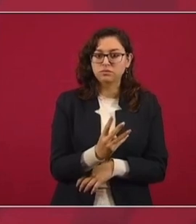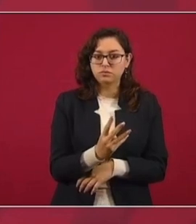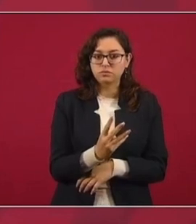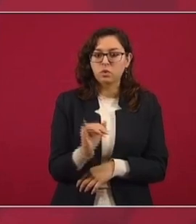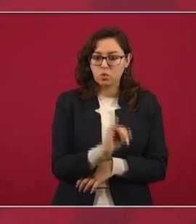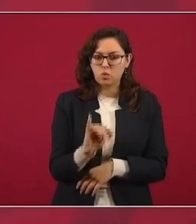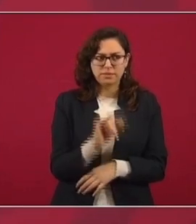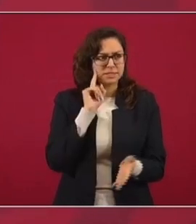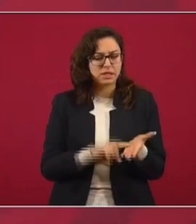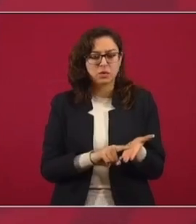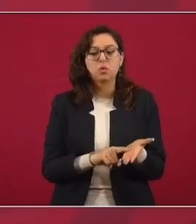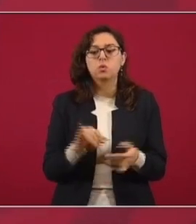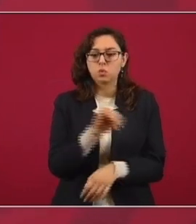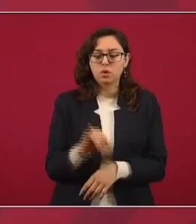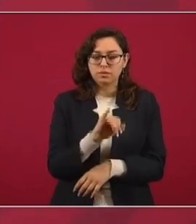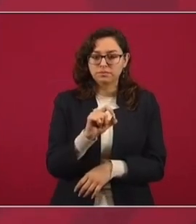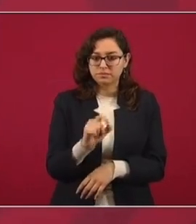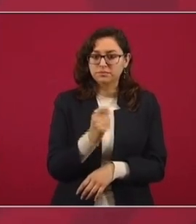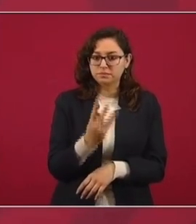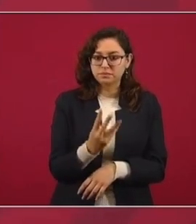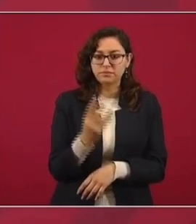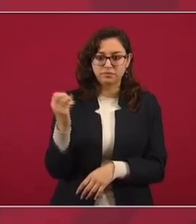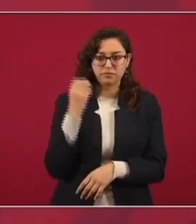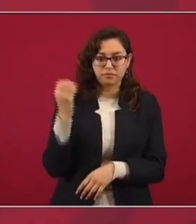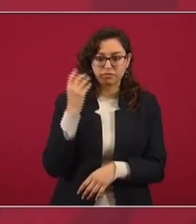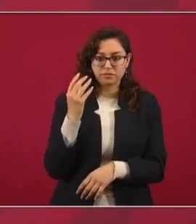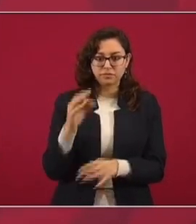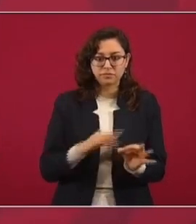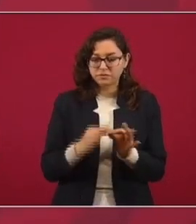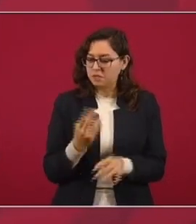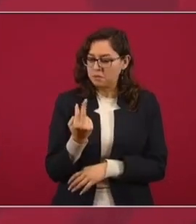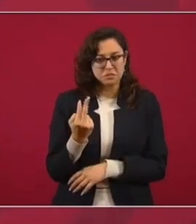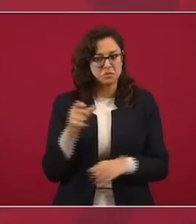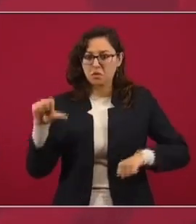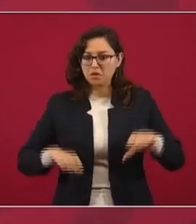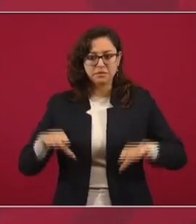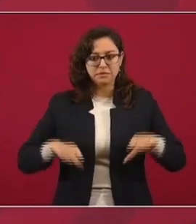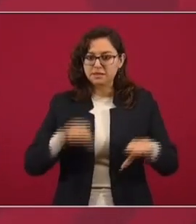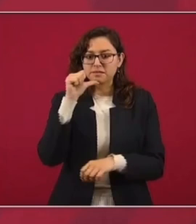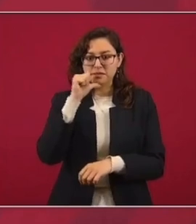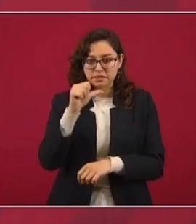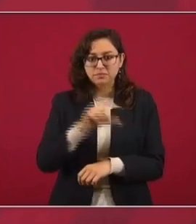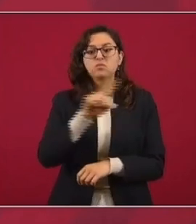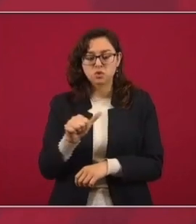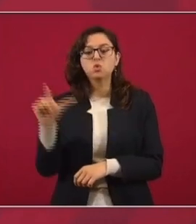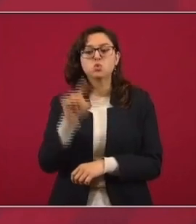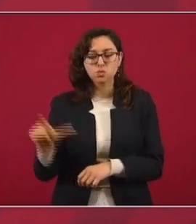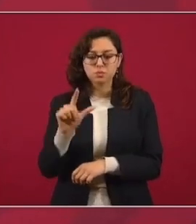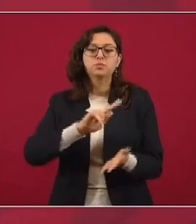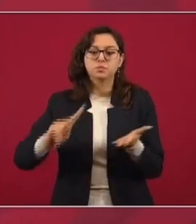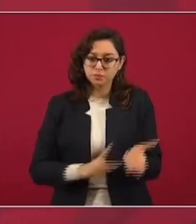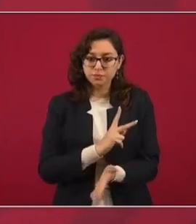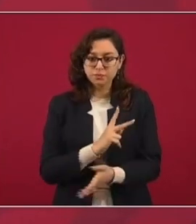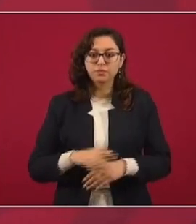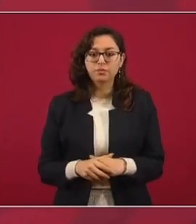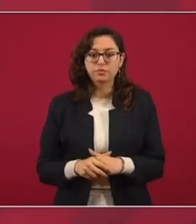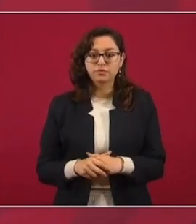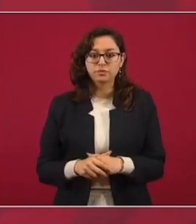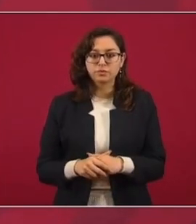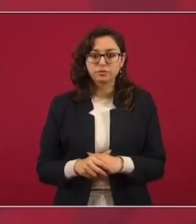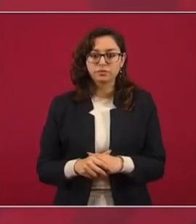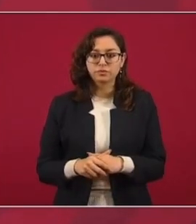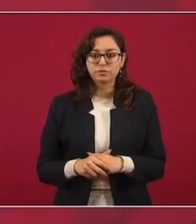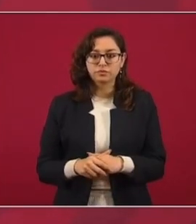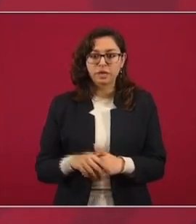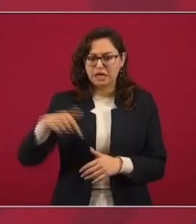Que es jueves, creo. Que la semana próxima. No hay actividad. El 25 regresamos hasta el lunes. Y tengo